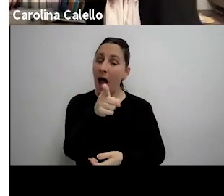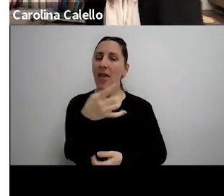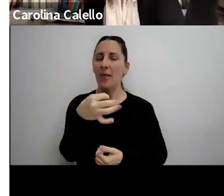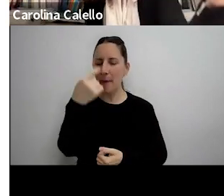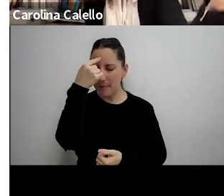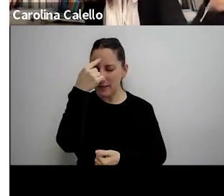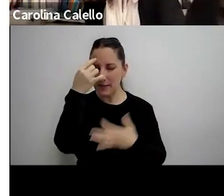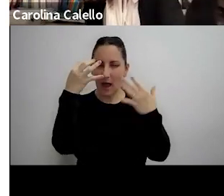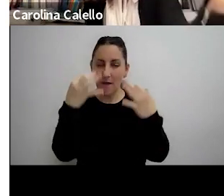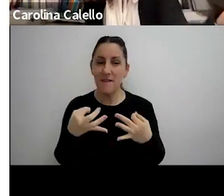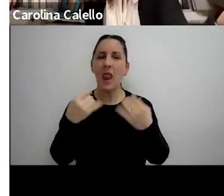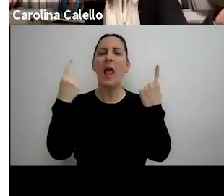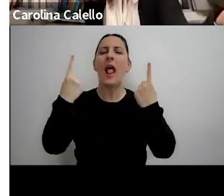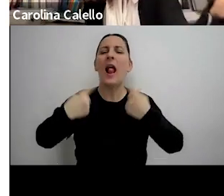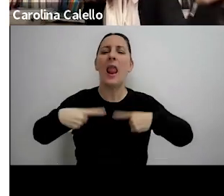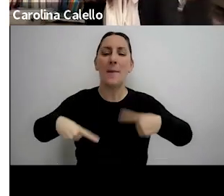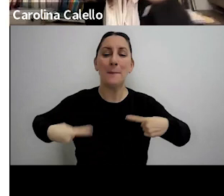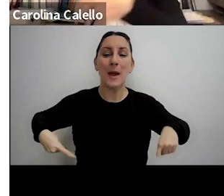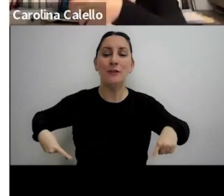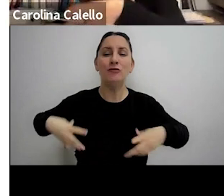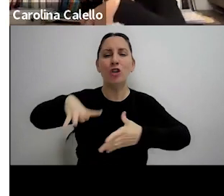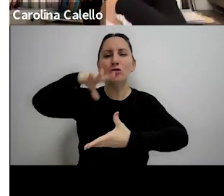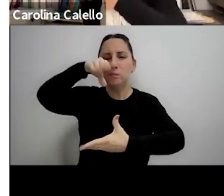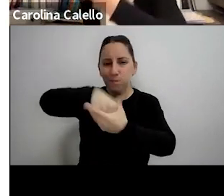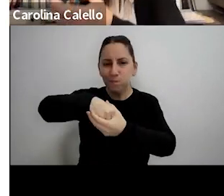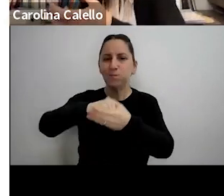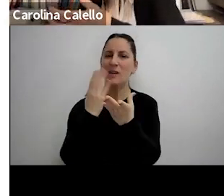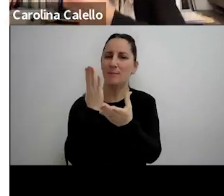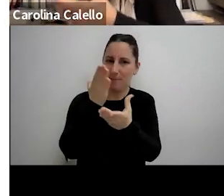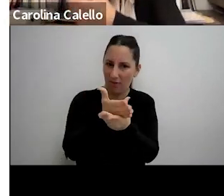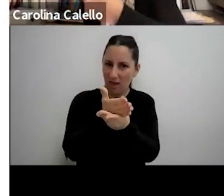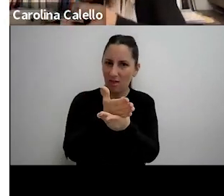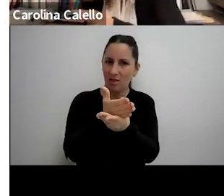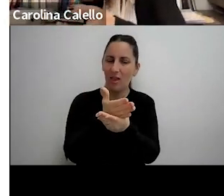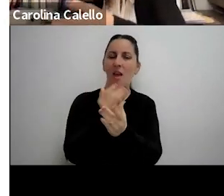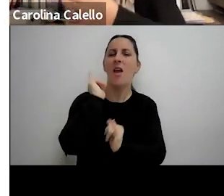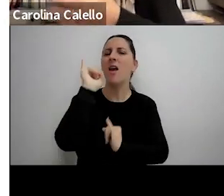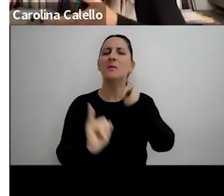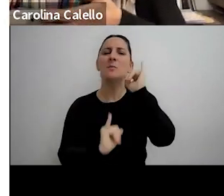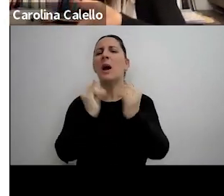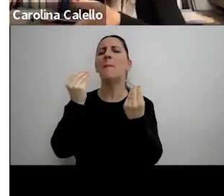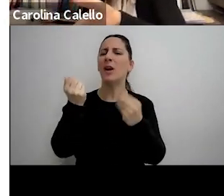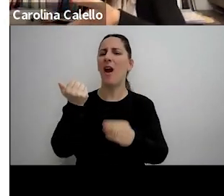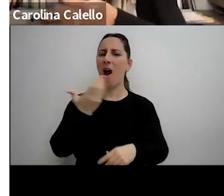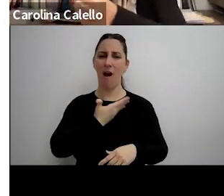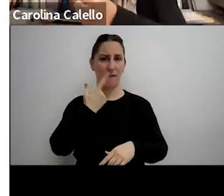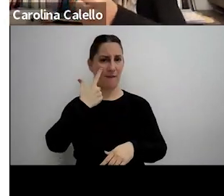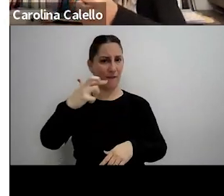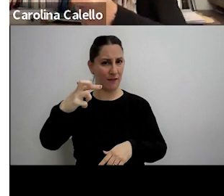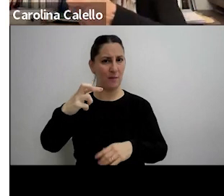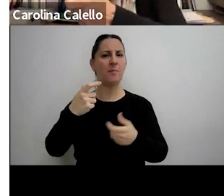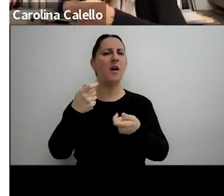los elementos que están en el expediente y explicar por qué el fisco considera que el ajuste es